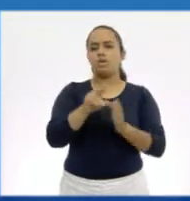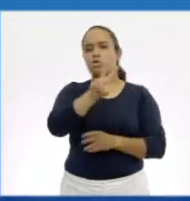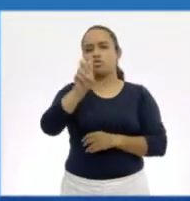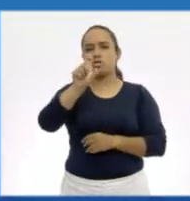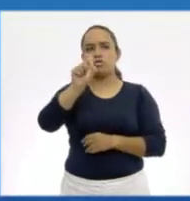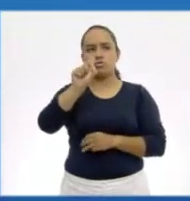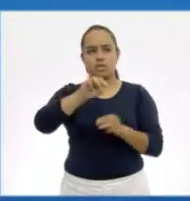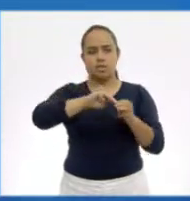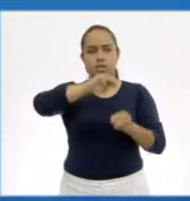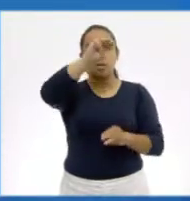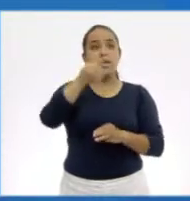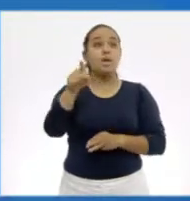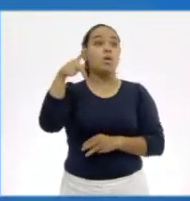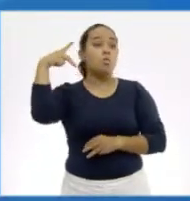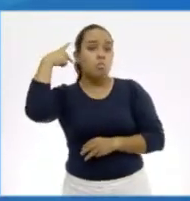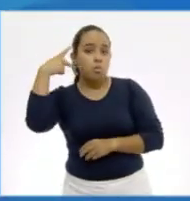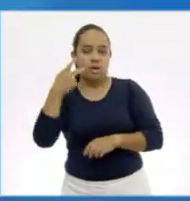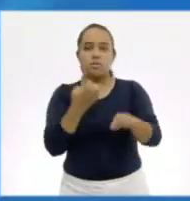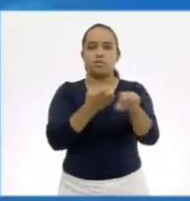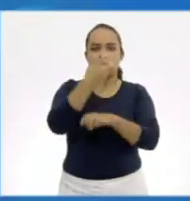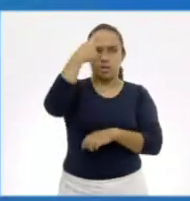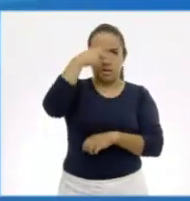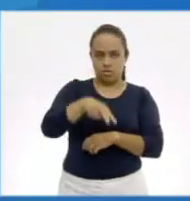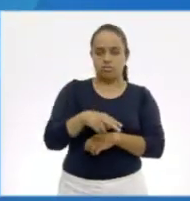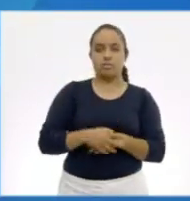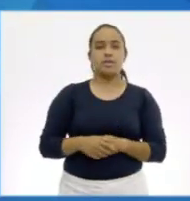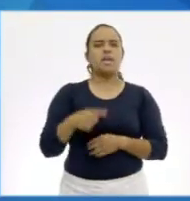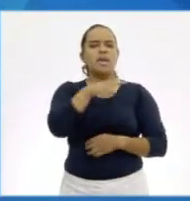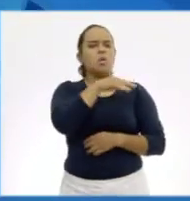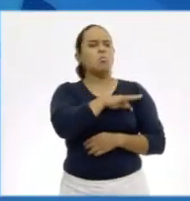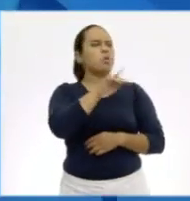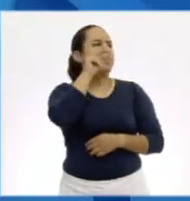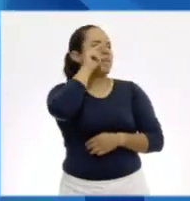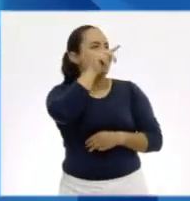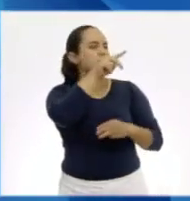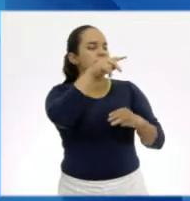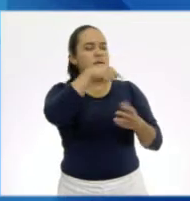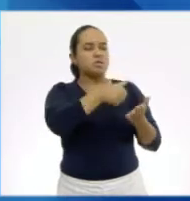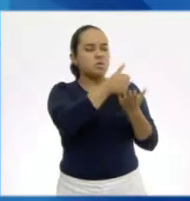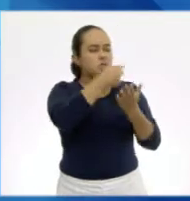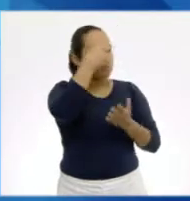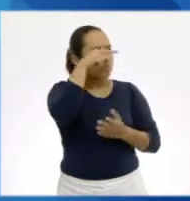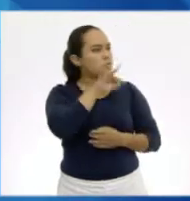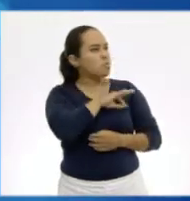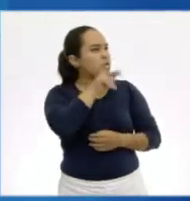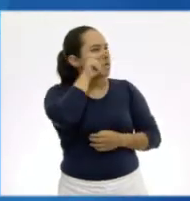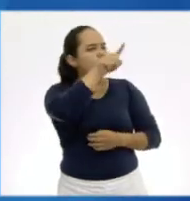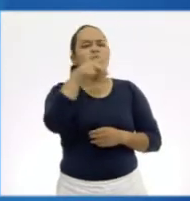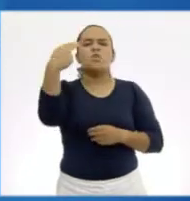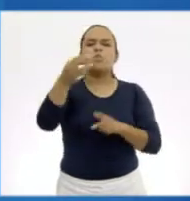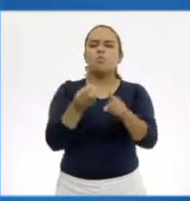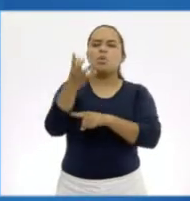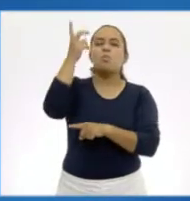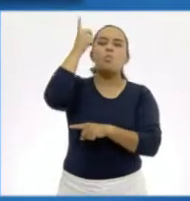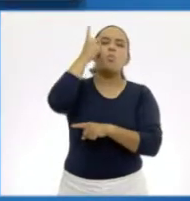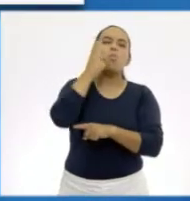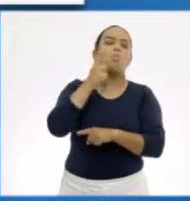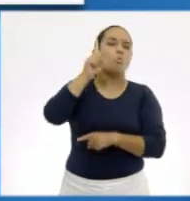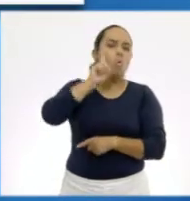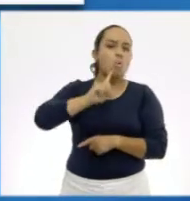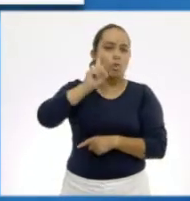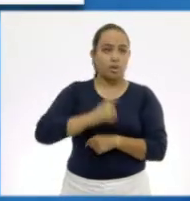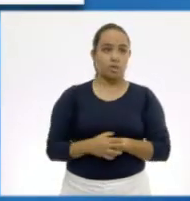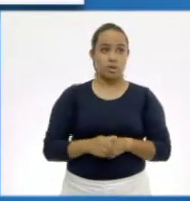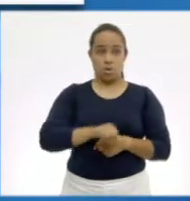Puebla y Estado de México. Ese se alcanza a ver desde la Ciudad de México, ¿verdad? Sí, y se le conoce como la Mujer Dormida. La Mujer Dormida. El número